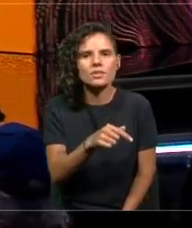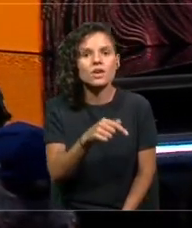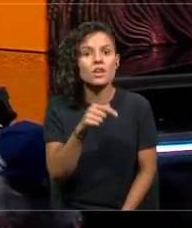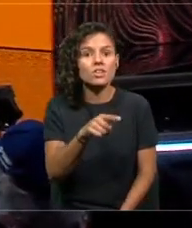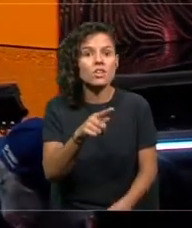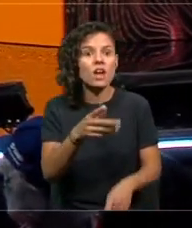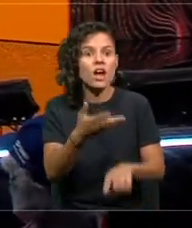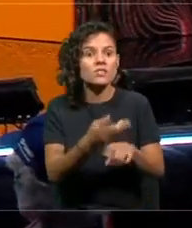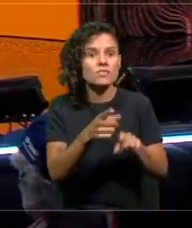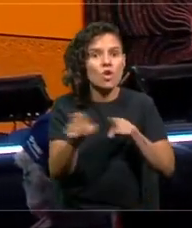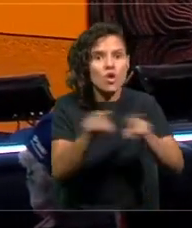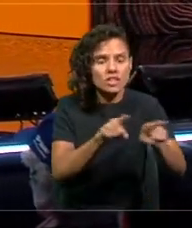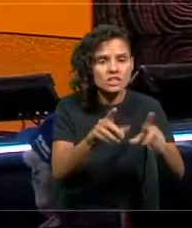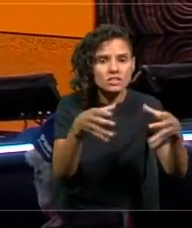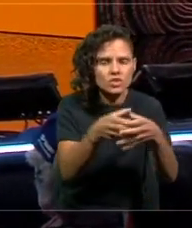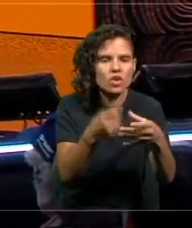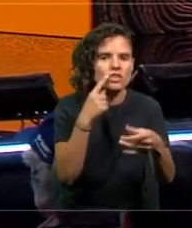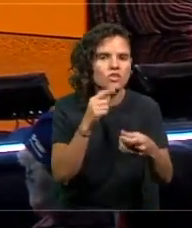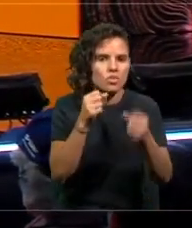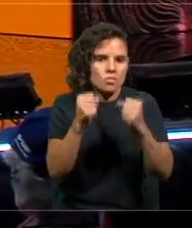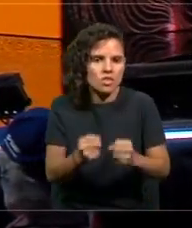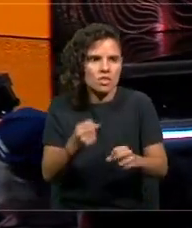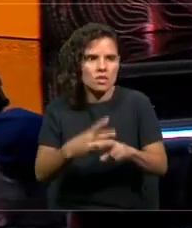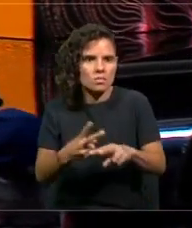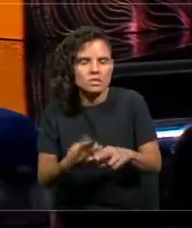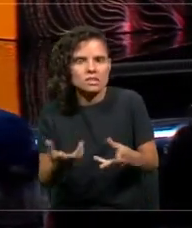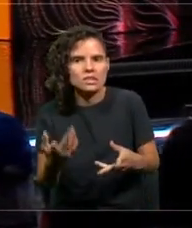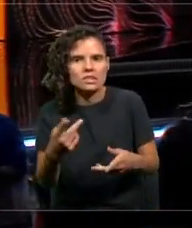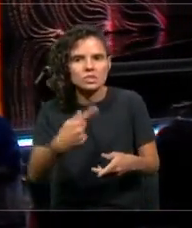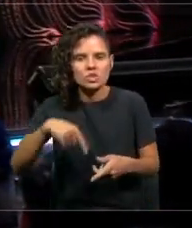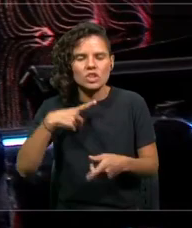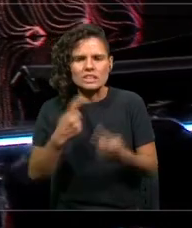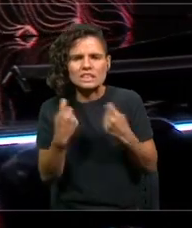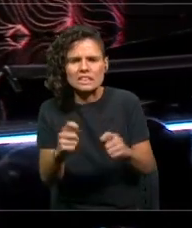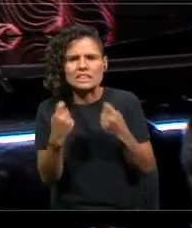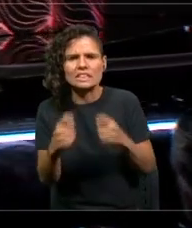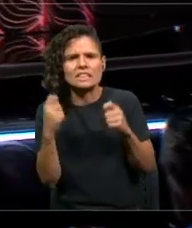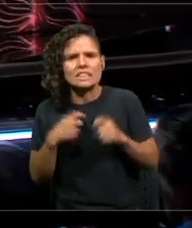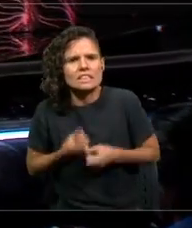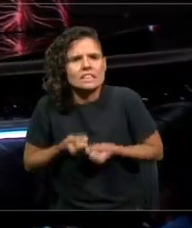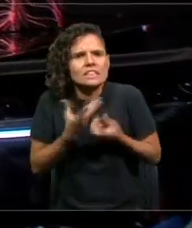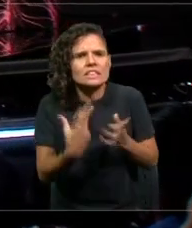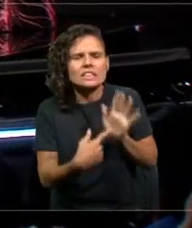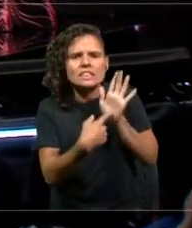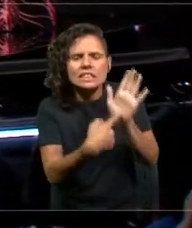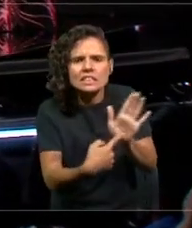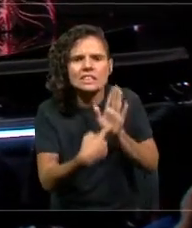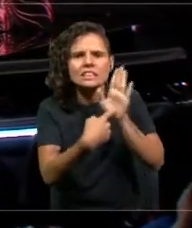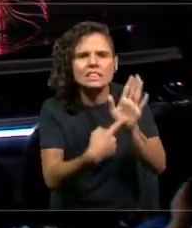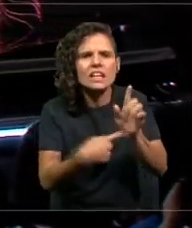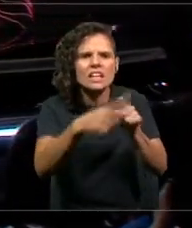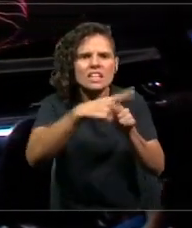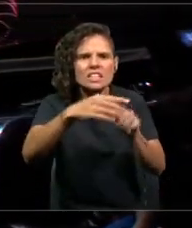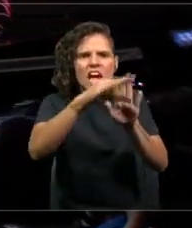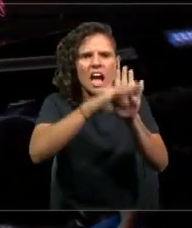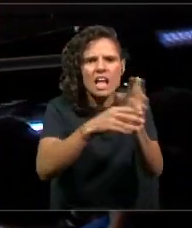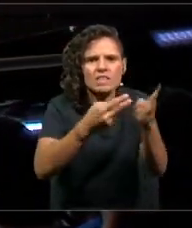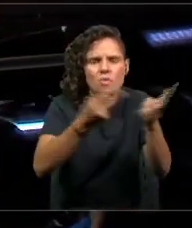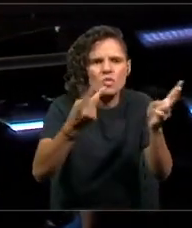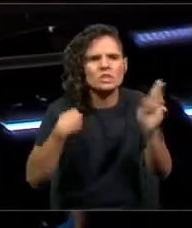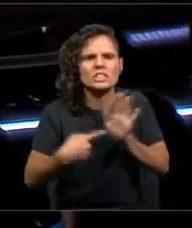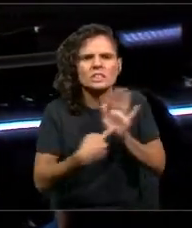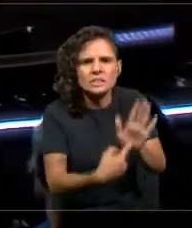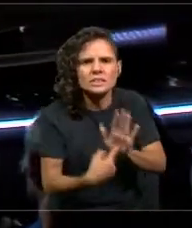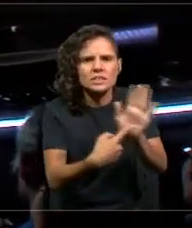la fuerza que teníamos, con la capacidad que teníamos, tratábamos de poner en la agenda pública. ¿Y cuál era el objetivo, para algunos de